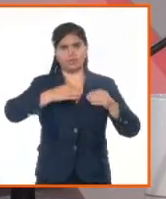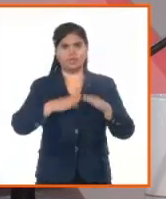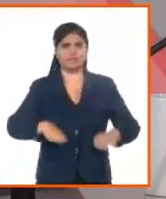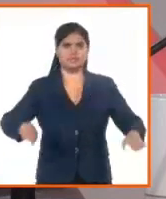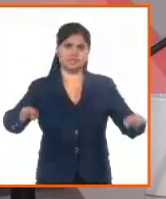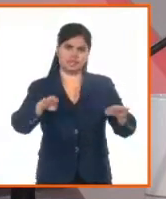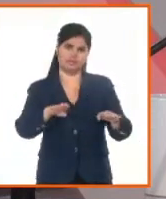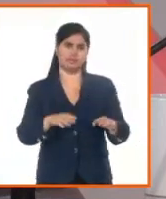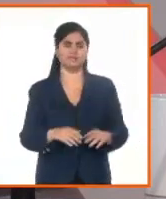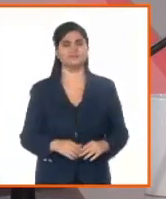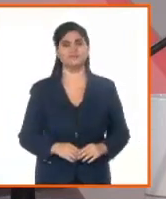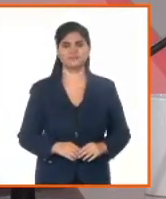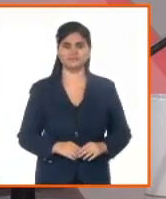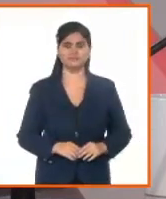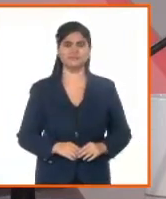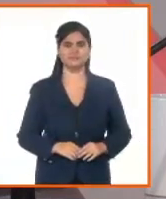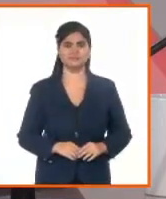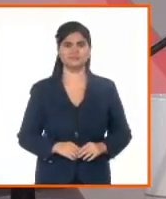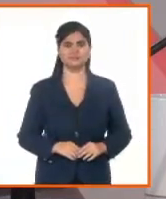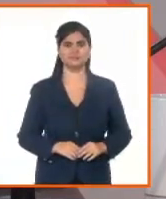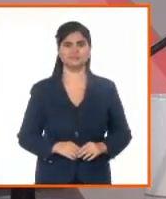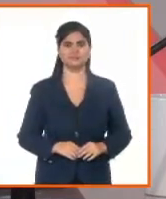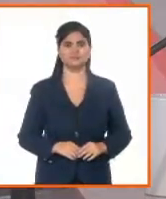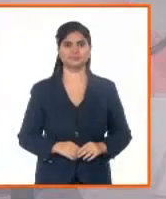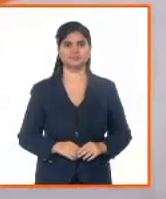Redonda. Acompáñenos en nuestra emisión de hoy.